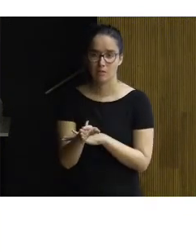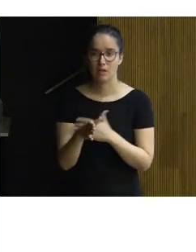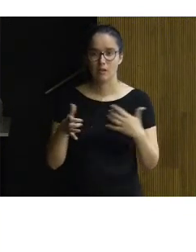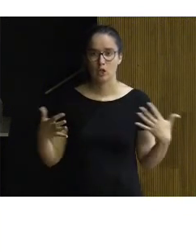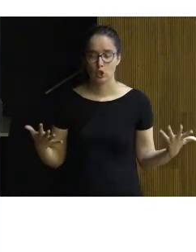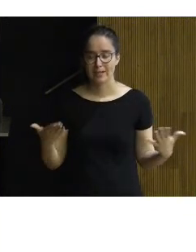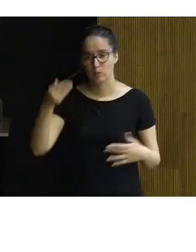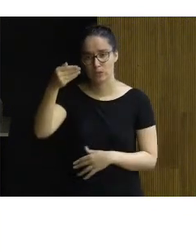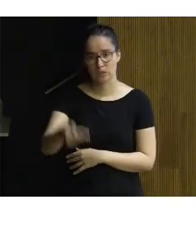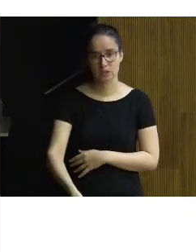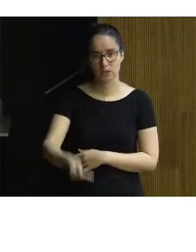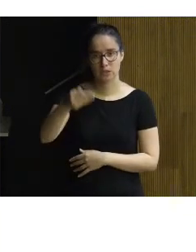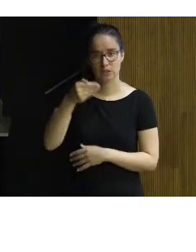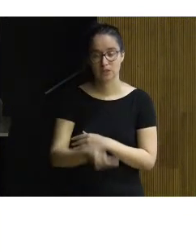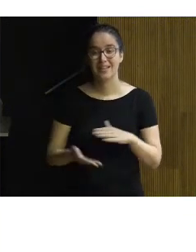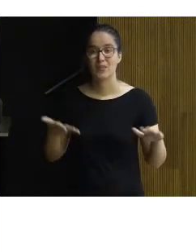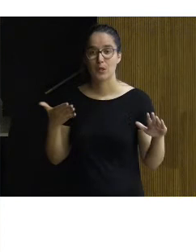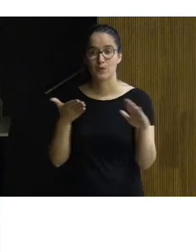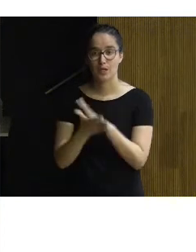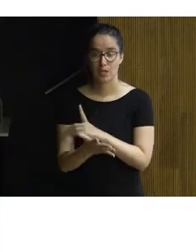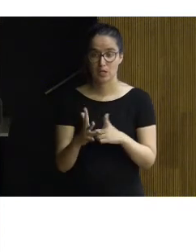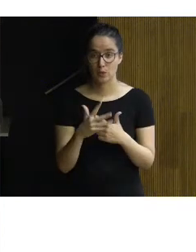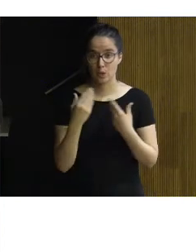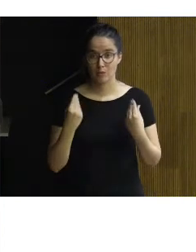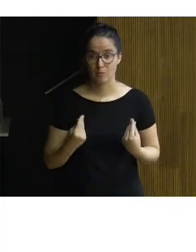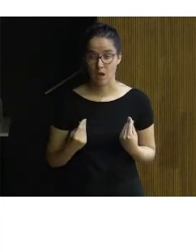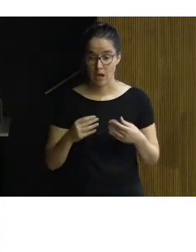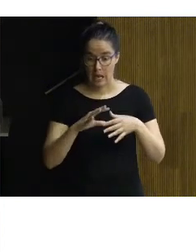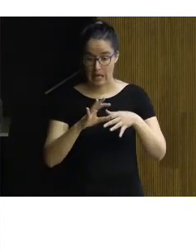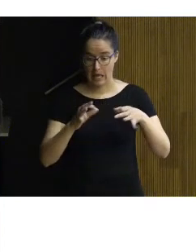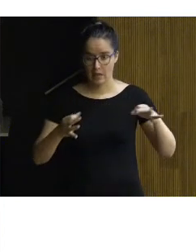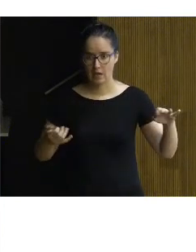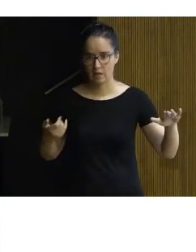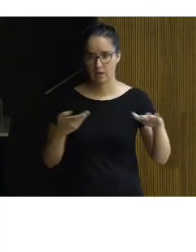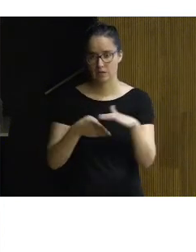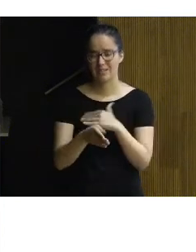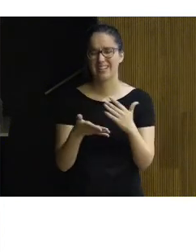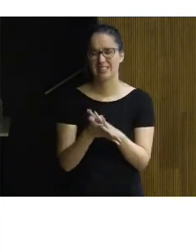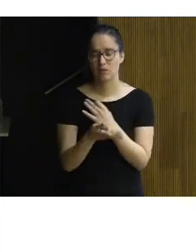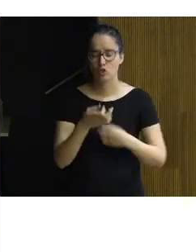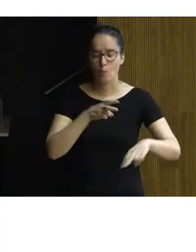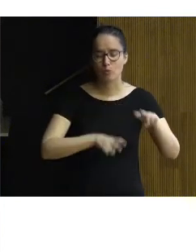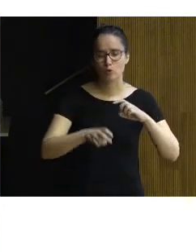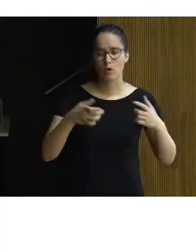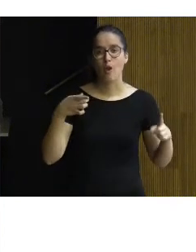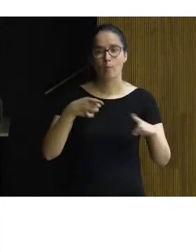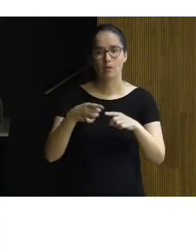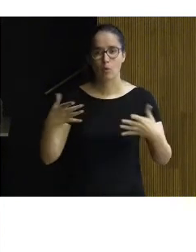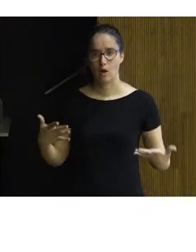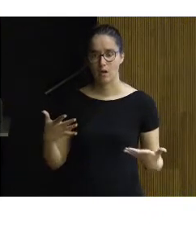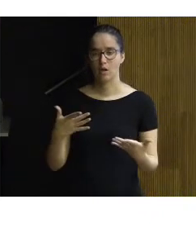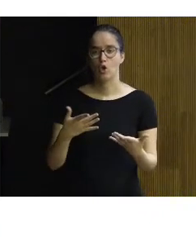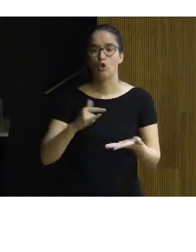pues es importante definir en estos casos la cadena de accesibilidad es decir ¿qué estoy buscando? ¿qué proceso quiero